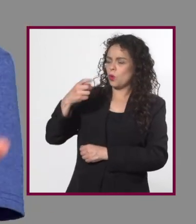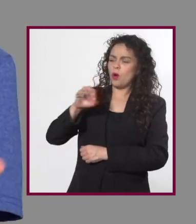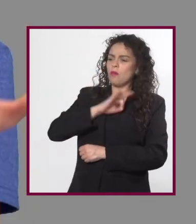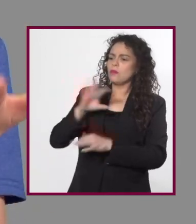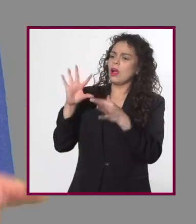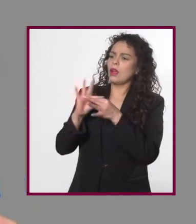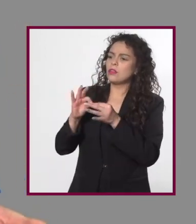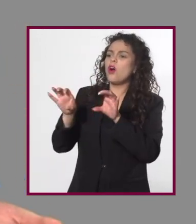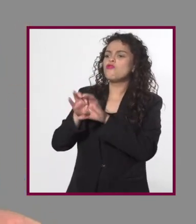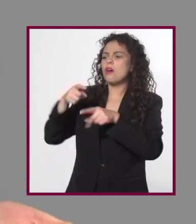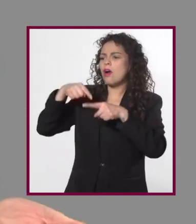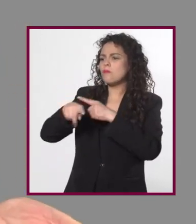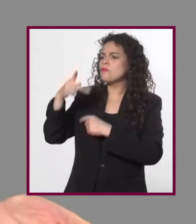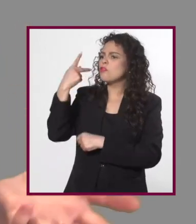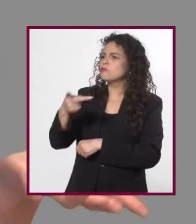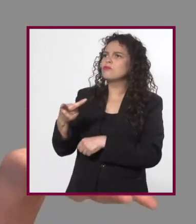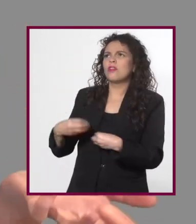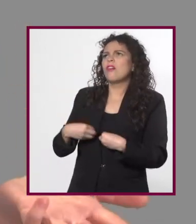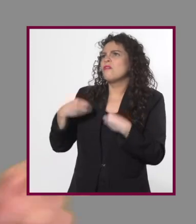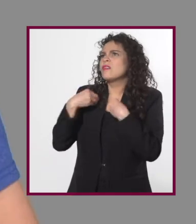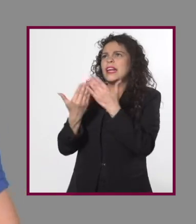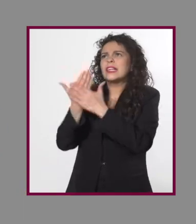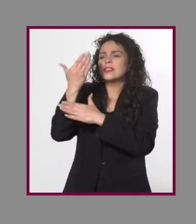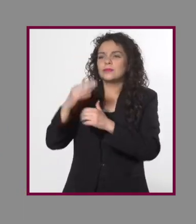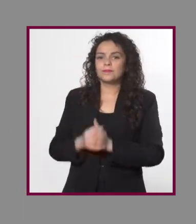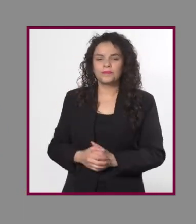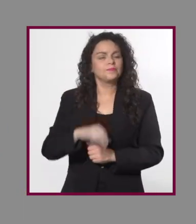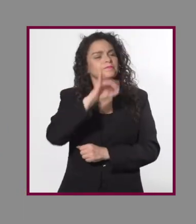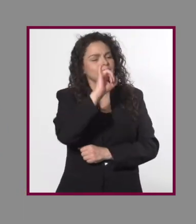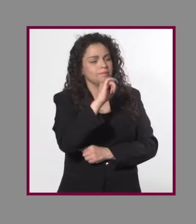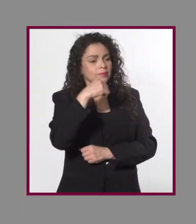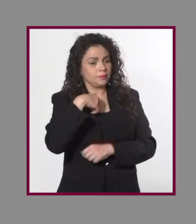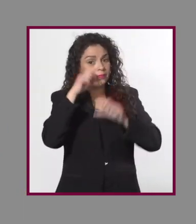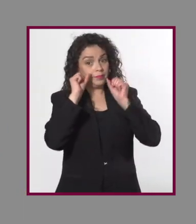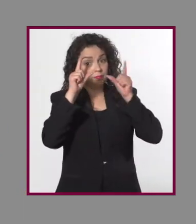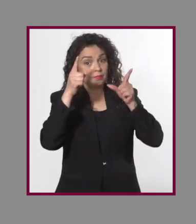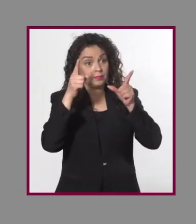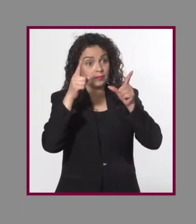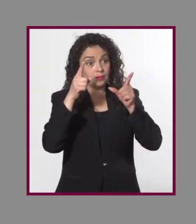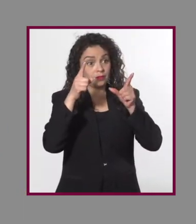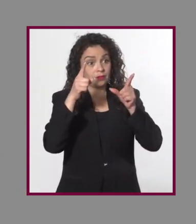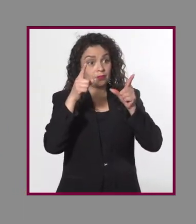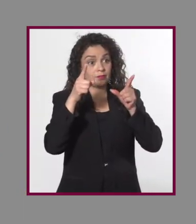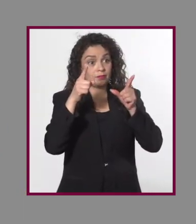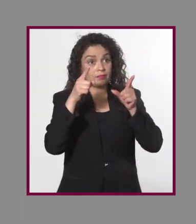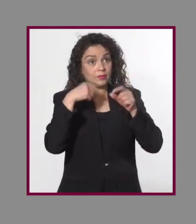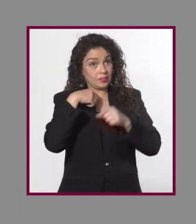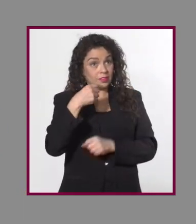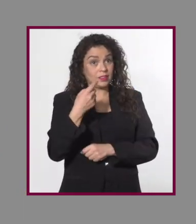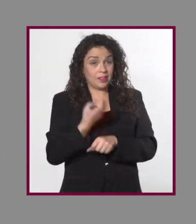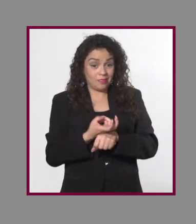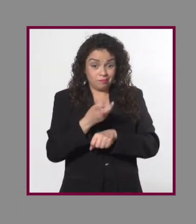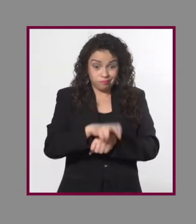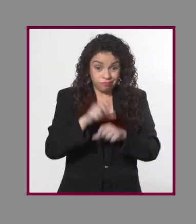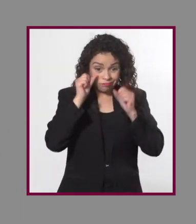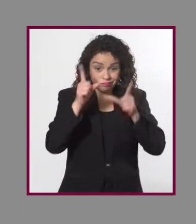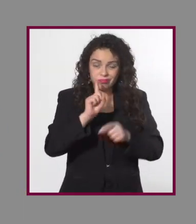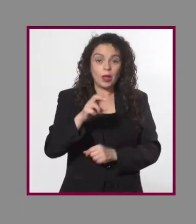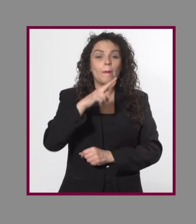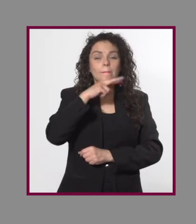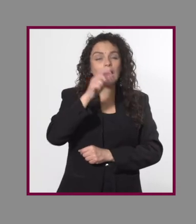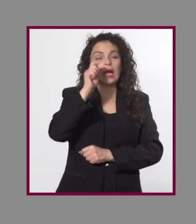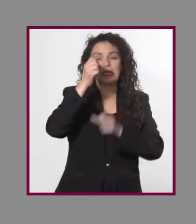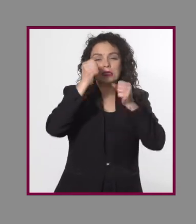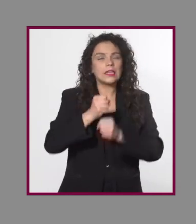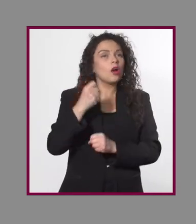Señor Hugo, ¿nos podría contar cómo comienza su día? Sí, verá, me levanto pero no me despierto muy fácil, así que